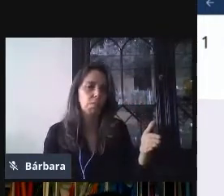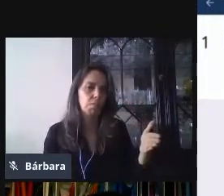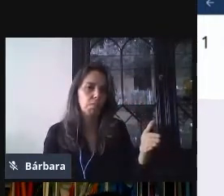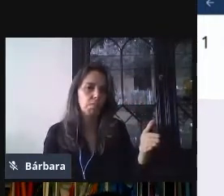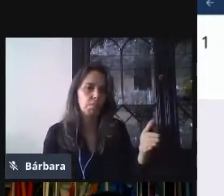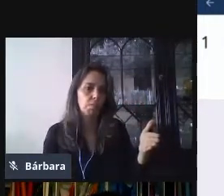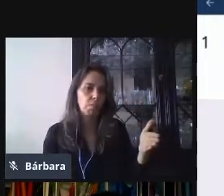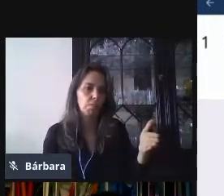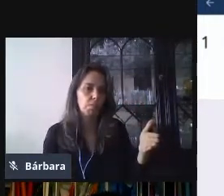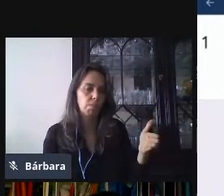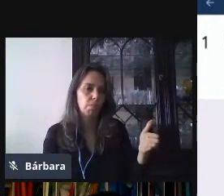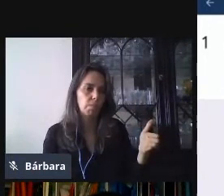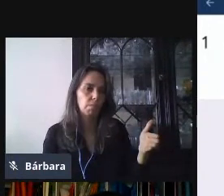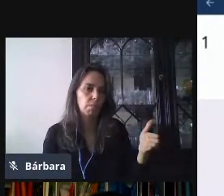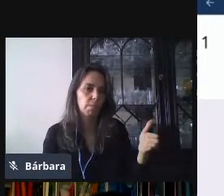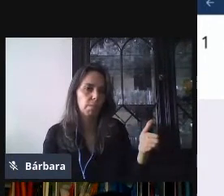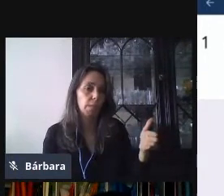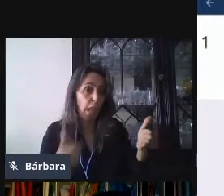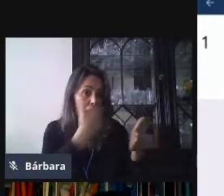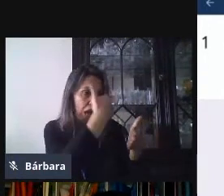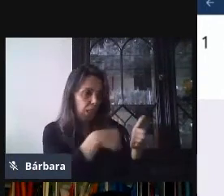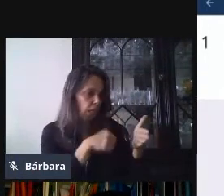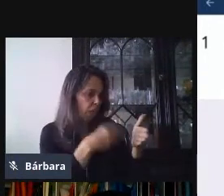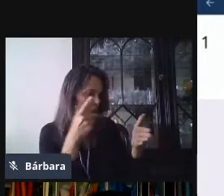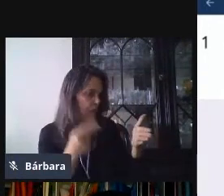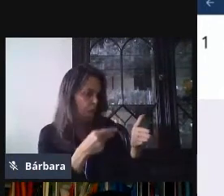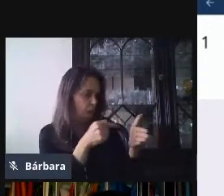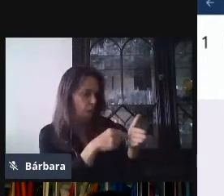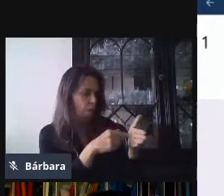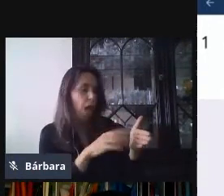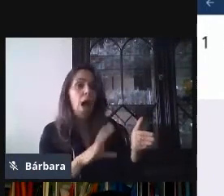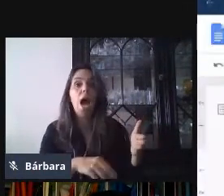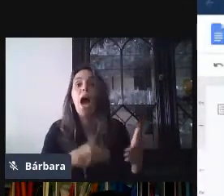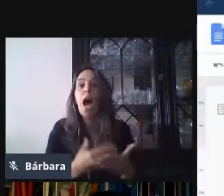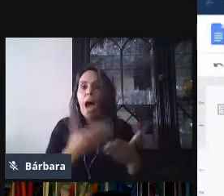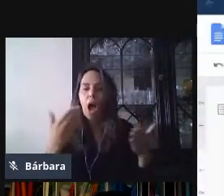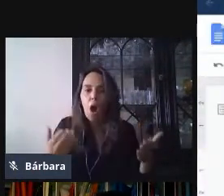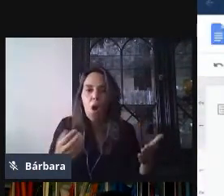pregunta. Ahora voy a pegar las respuestas.